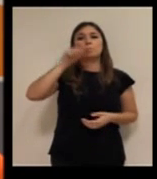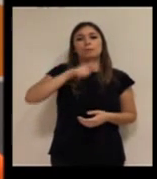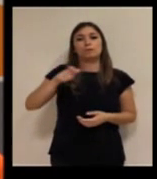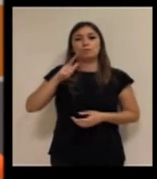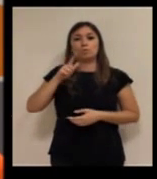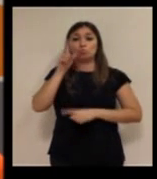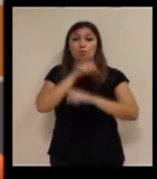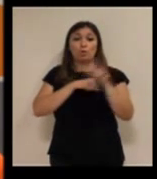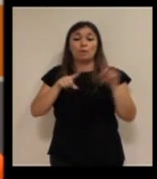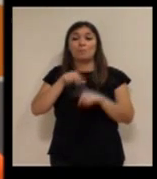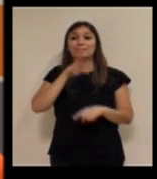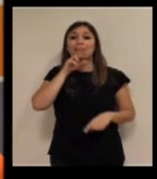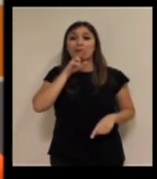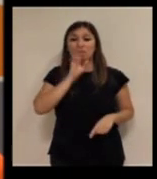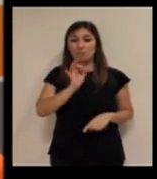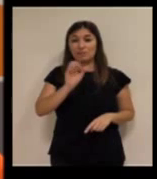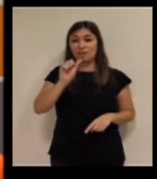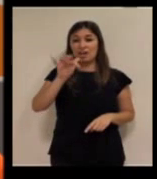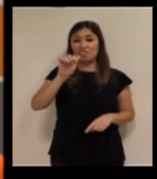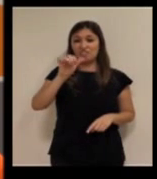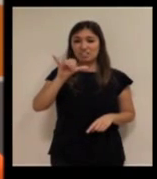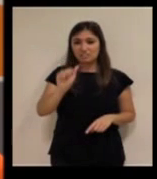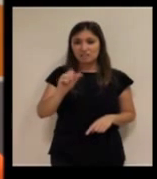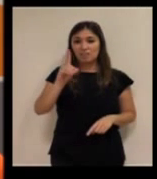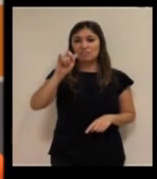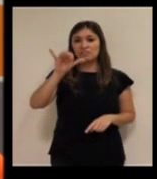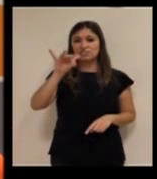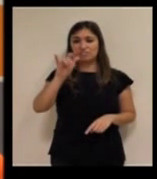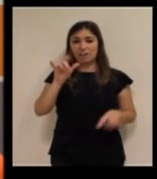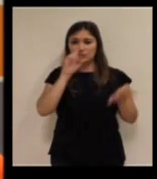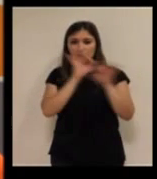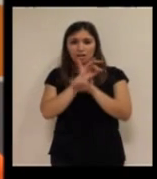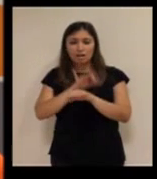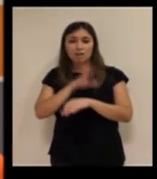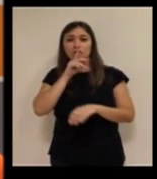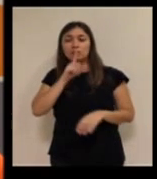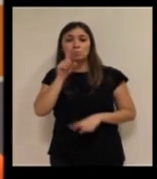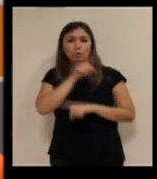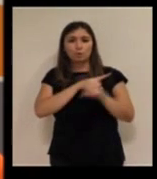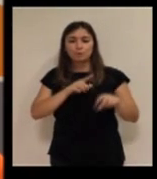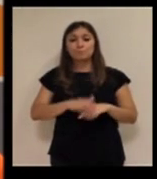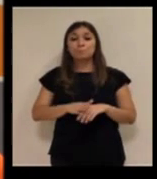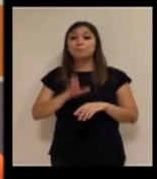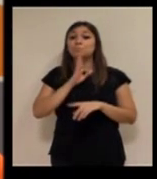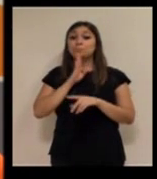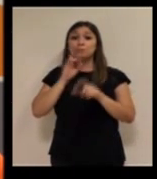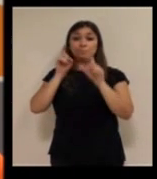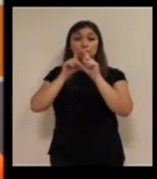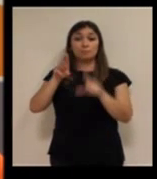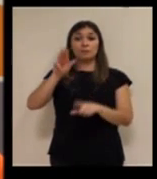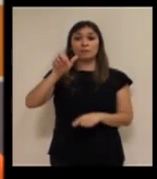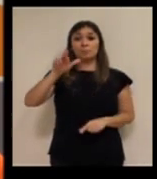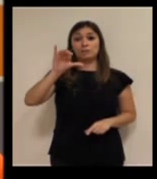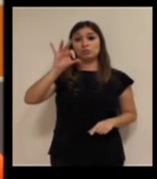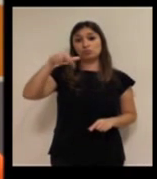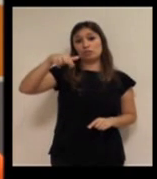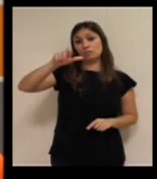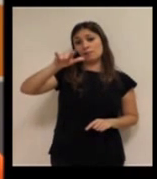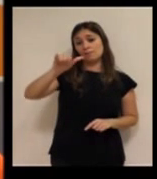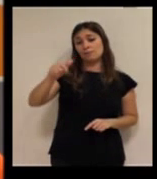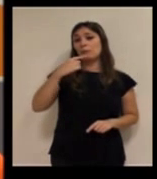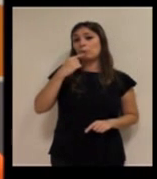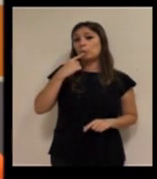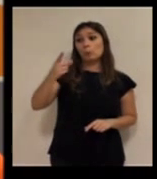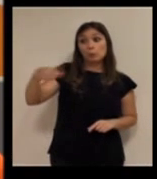auditiva y también personas que tienen problemas con el habla con afasia y disfasia Personalia comentó